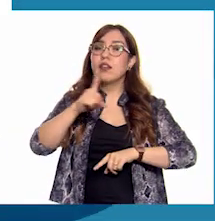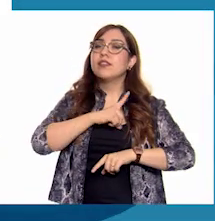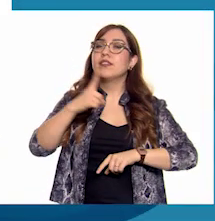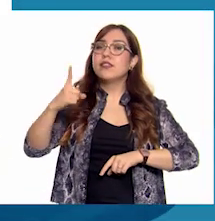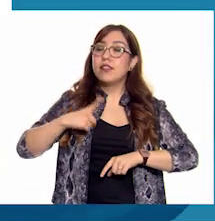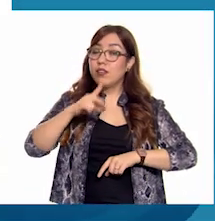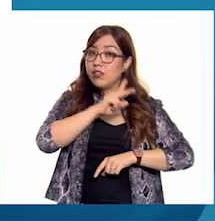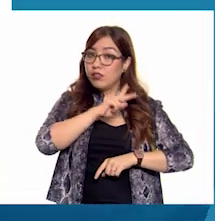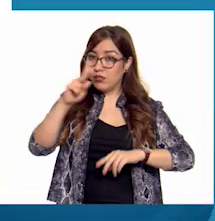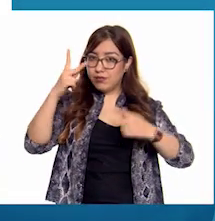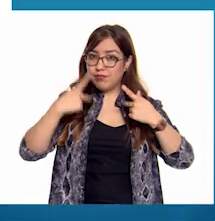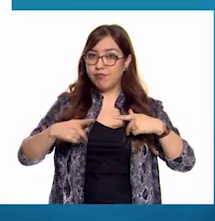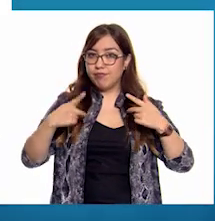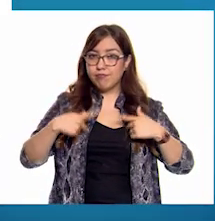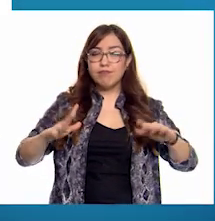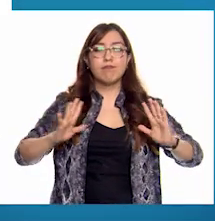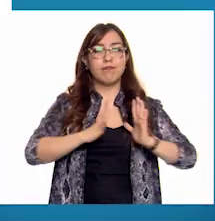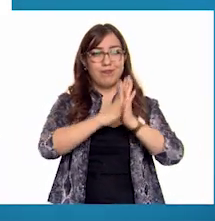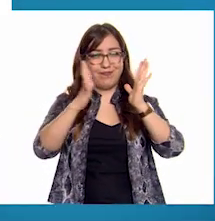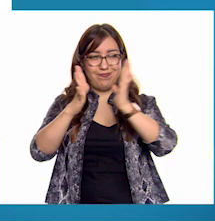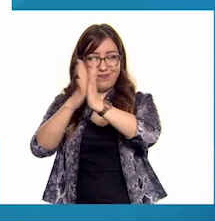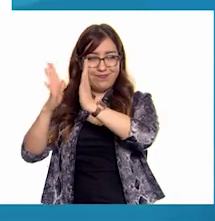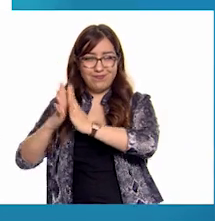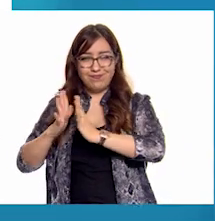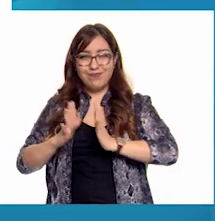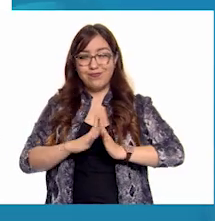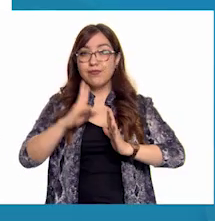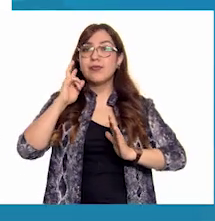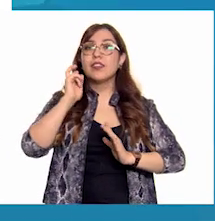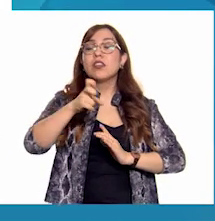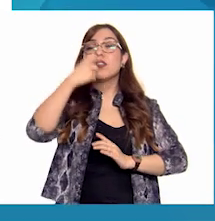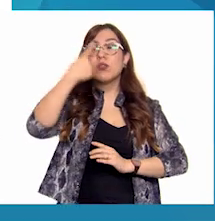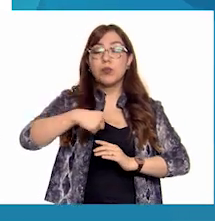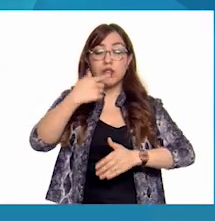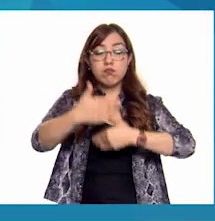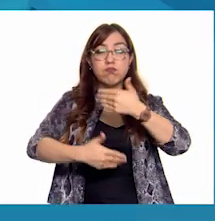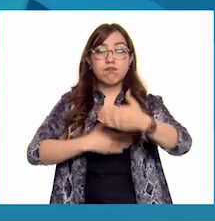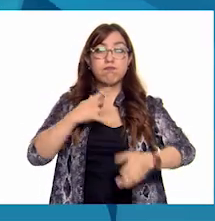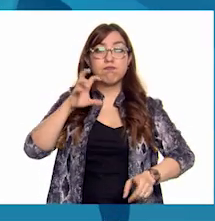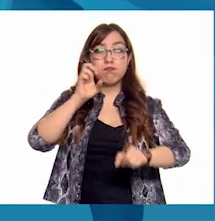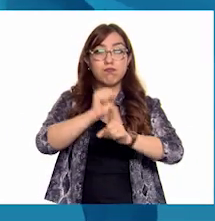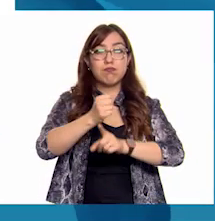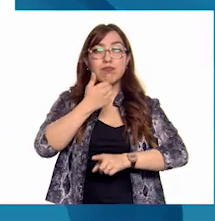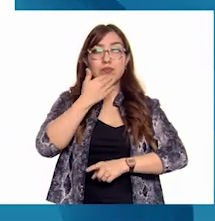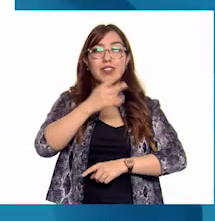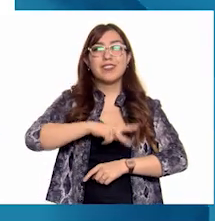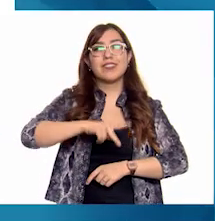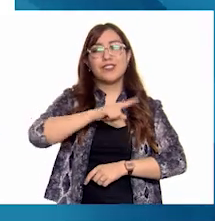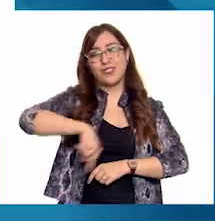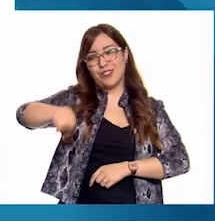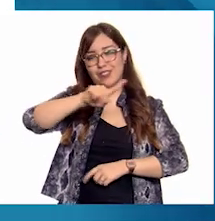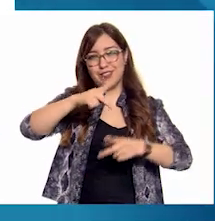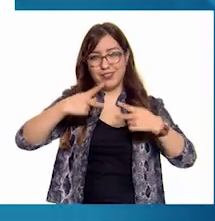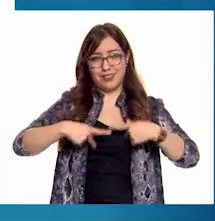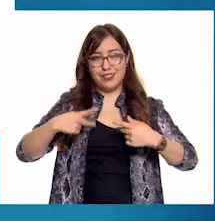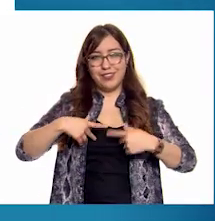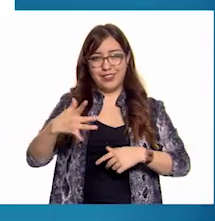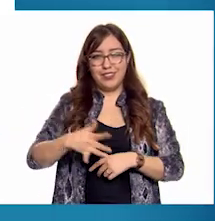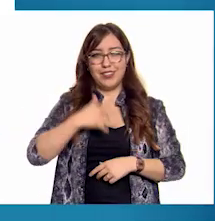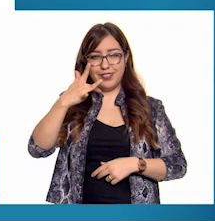De esta manera Podemos llegar a acuerdos Que fortalezcan La sana convivencia Y el bienestar colectivo En la página 127